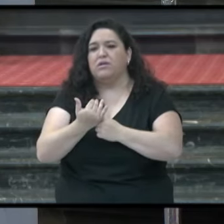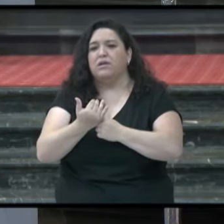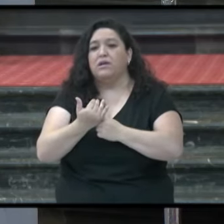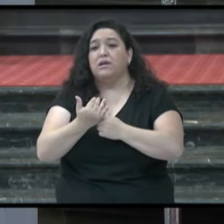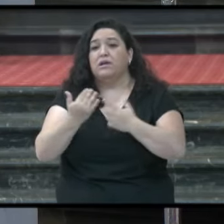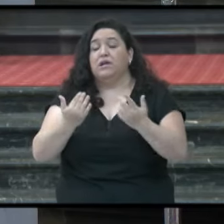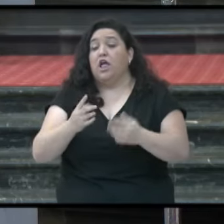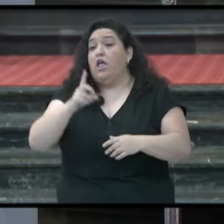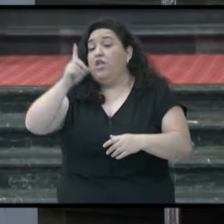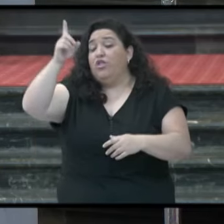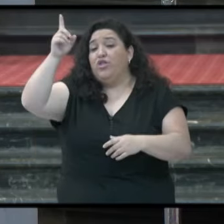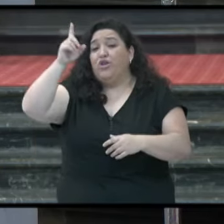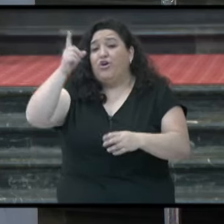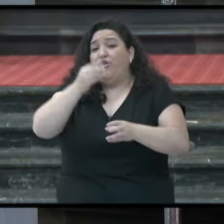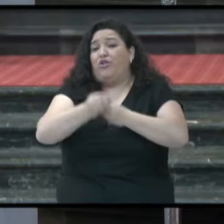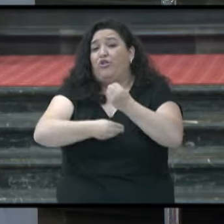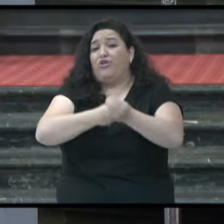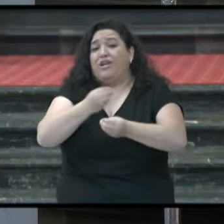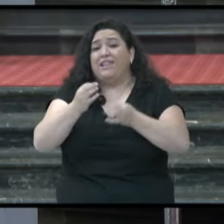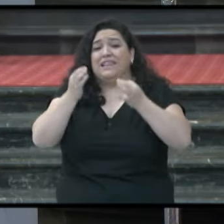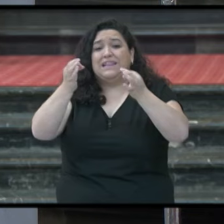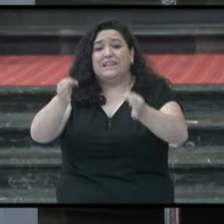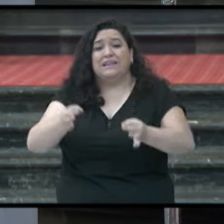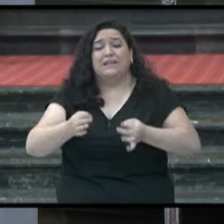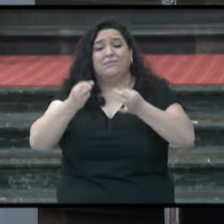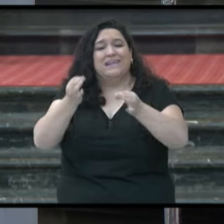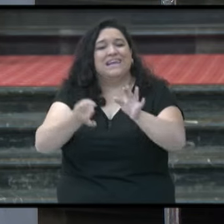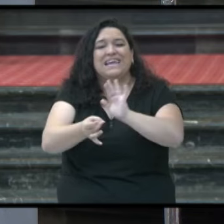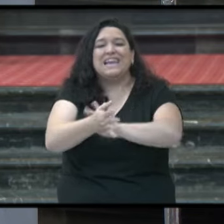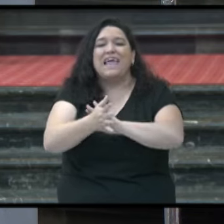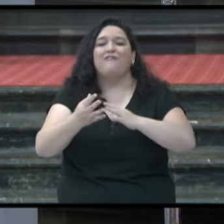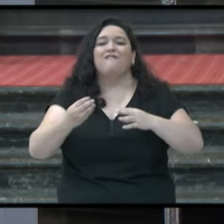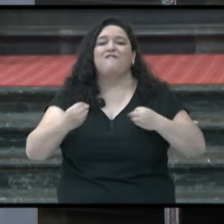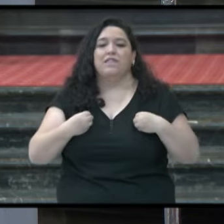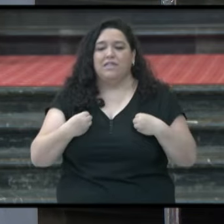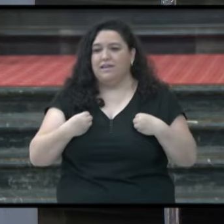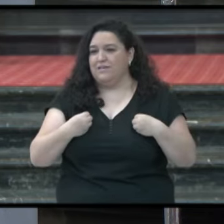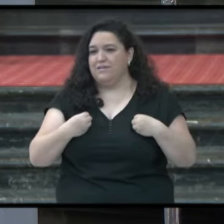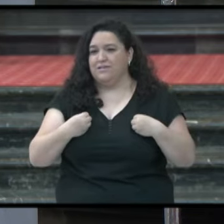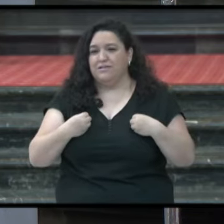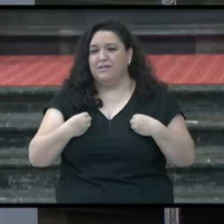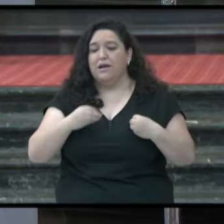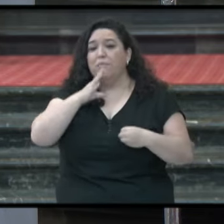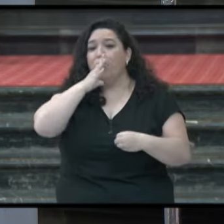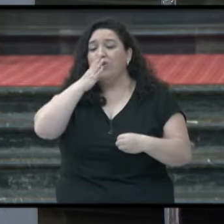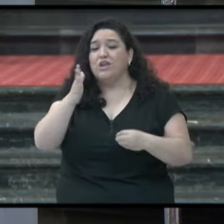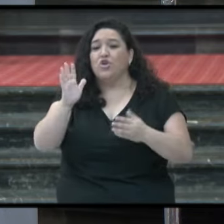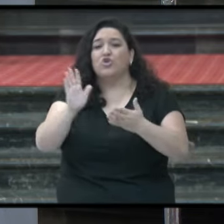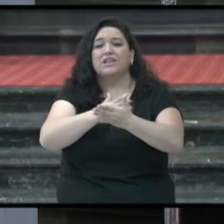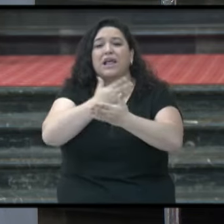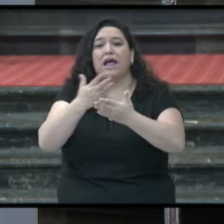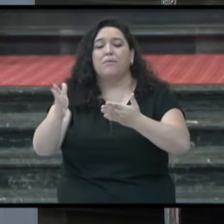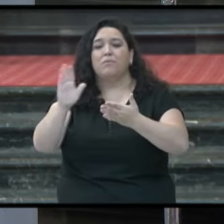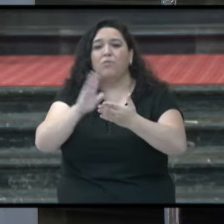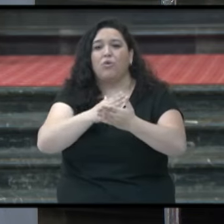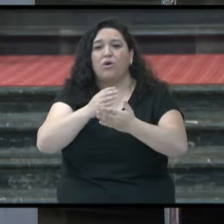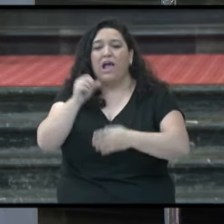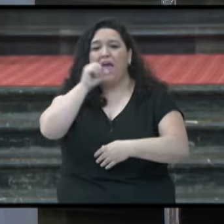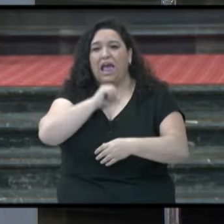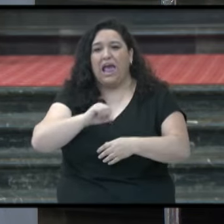embargo, es siempre autor de la vida. Y por eso en el Salmo hemos cantado,